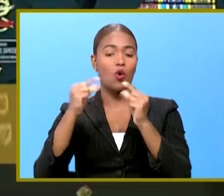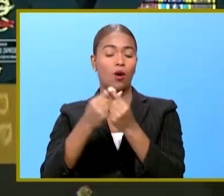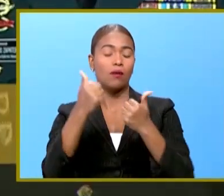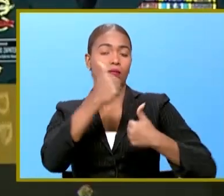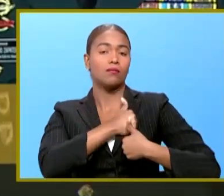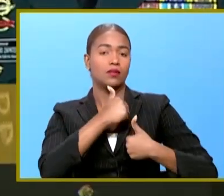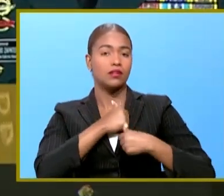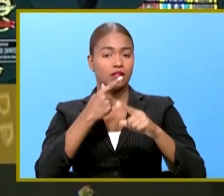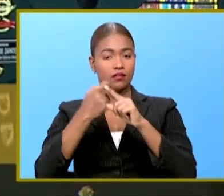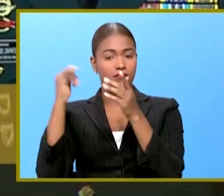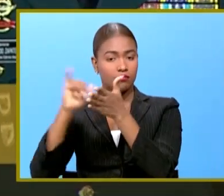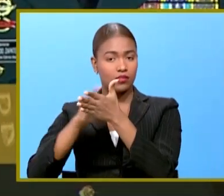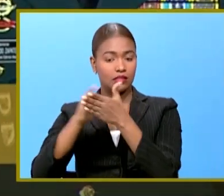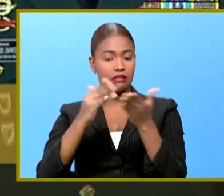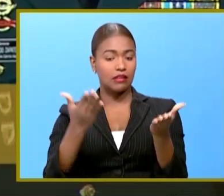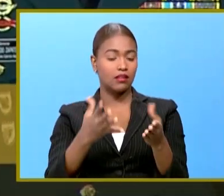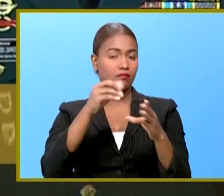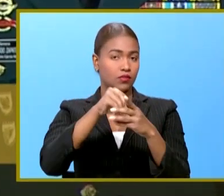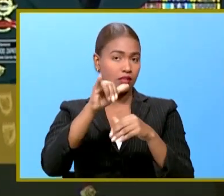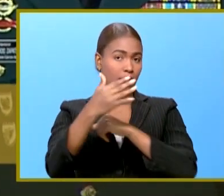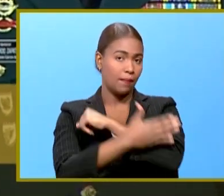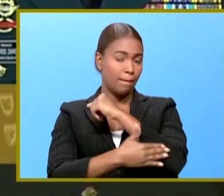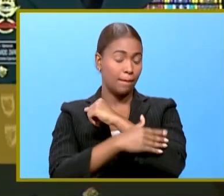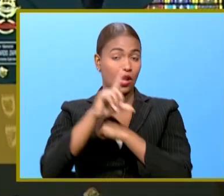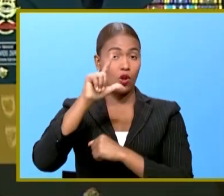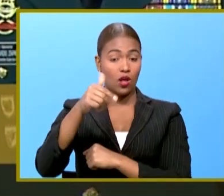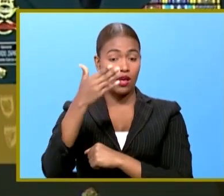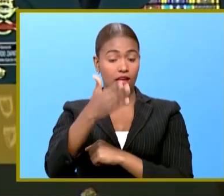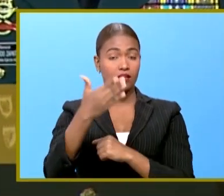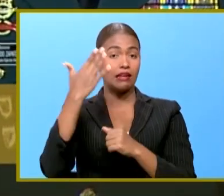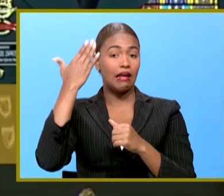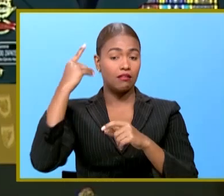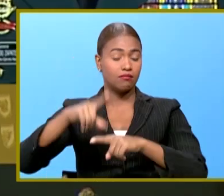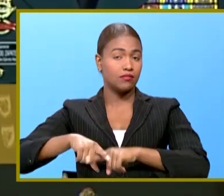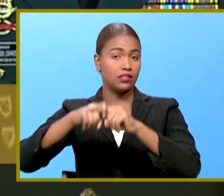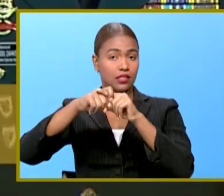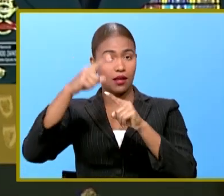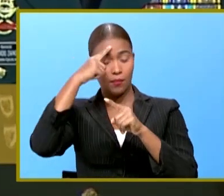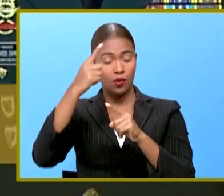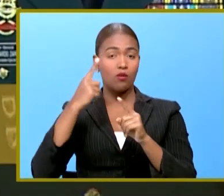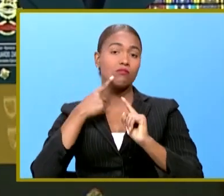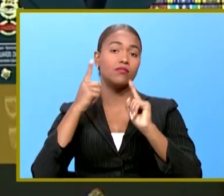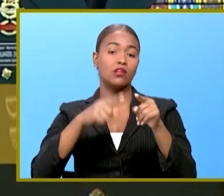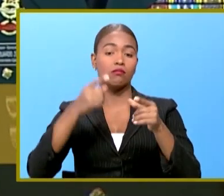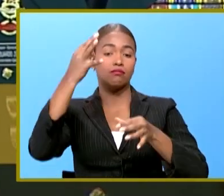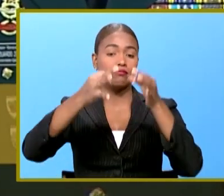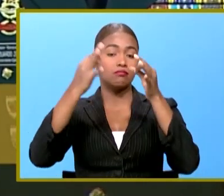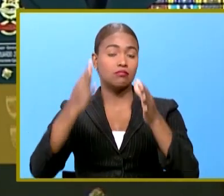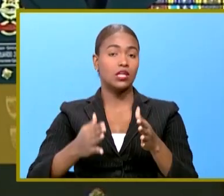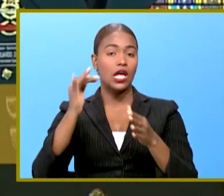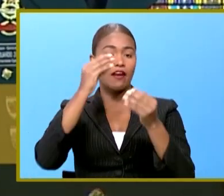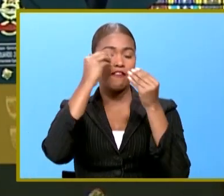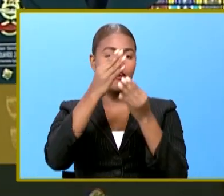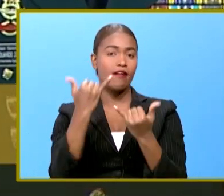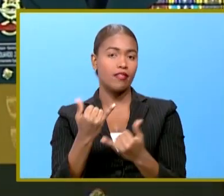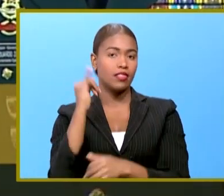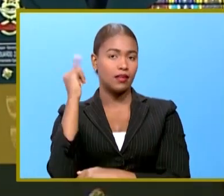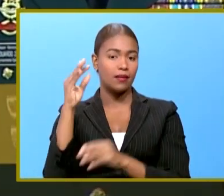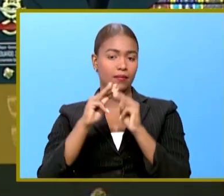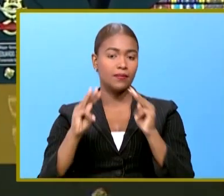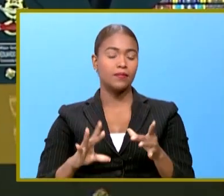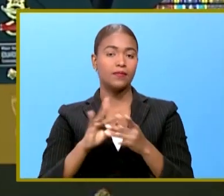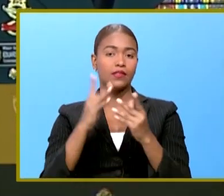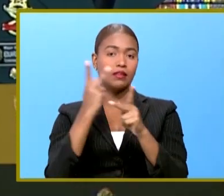militar de los Estados Unidos en el país luego de que estas fueran suspendidas por orden de un tribunal informó este jueves el